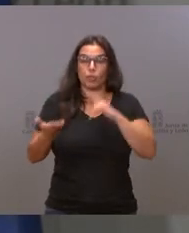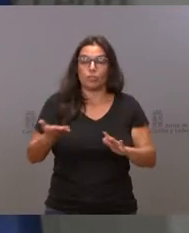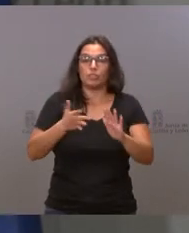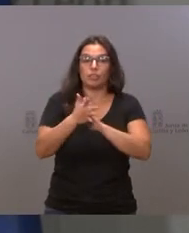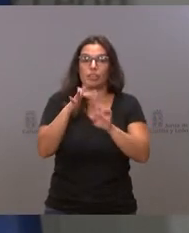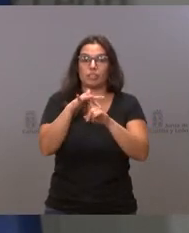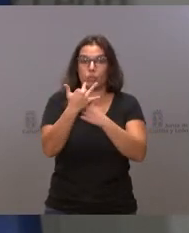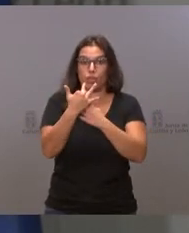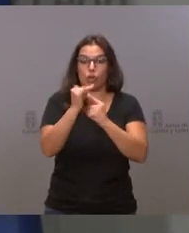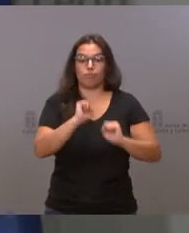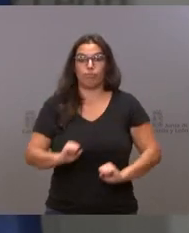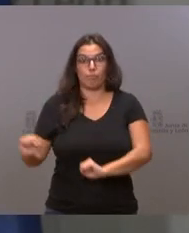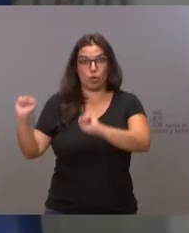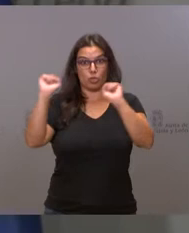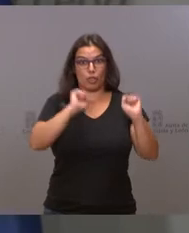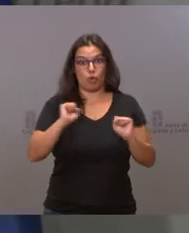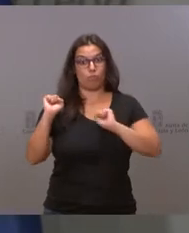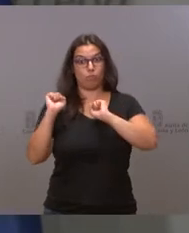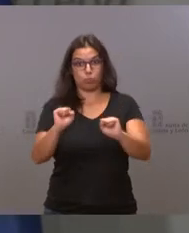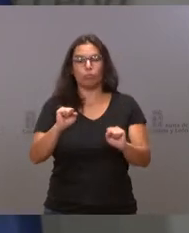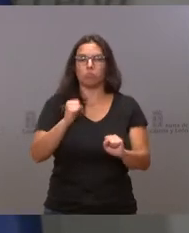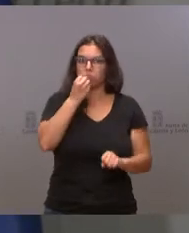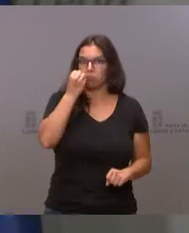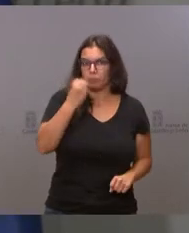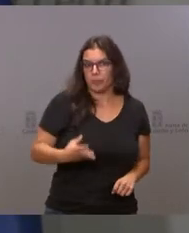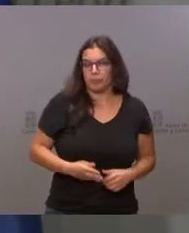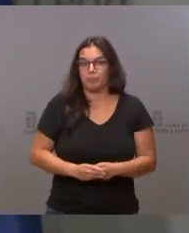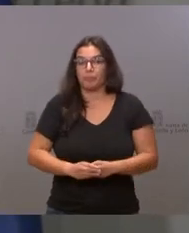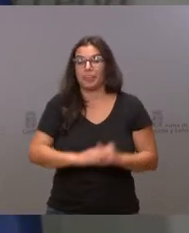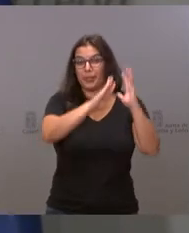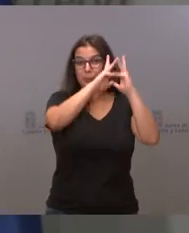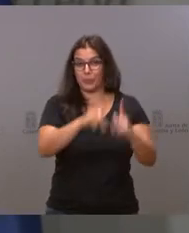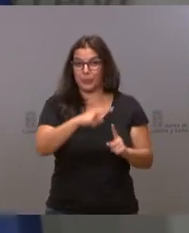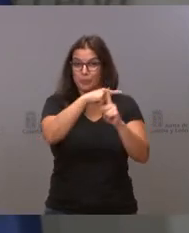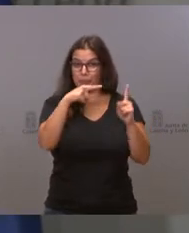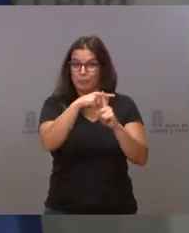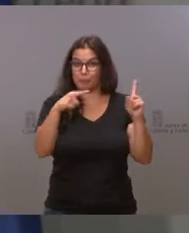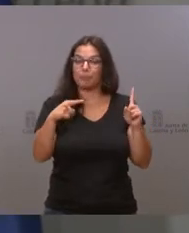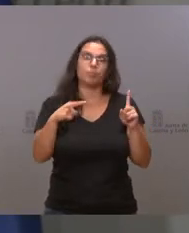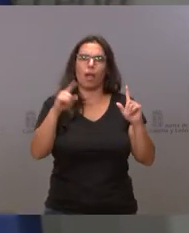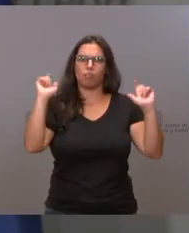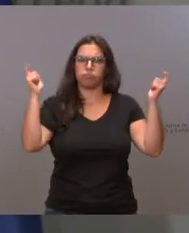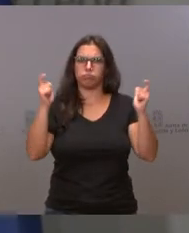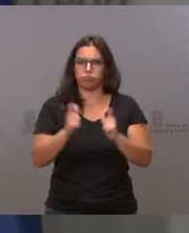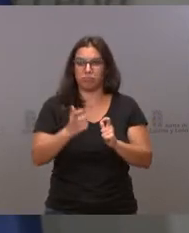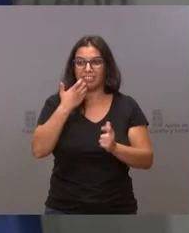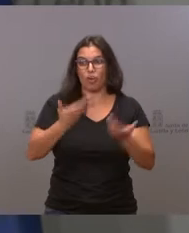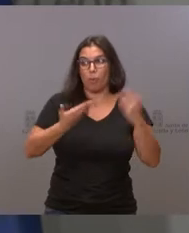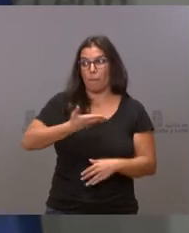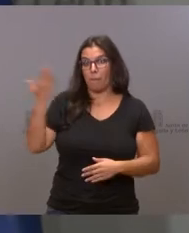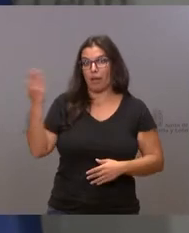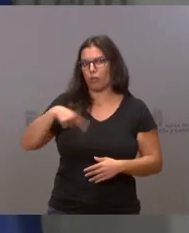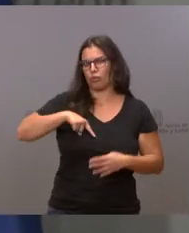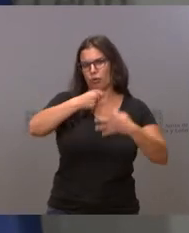inmunitaria es muy favorable y nuestra incidencia acumulada ha caído hasta el puesto número 17,